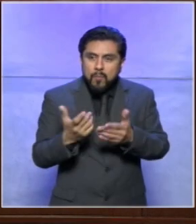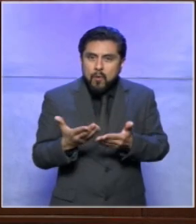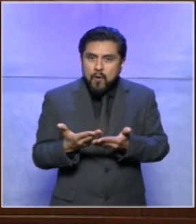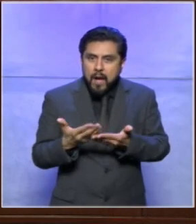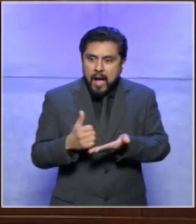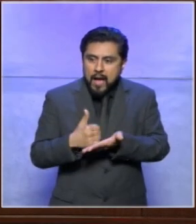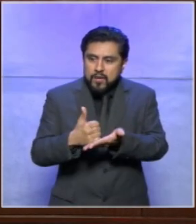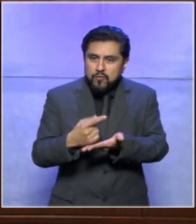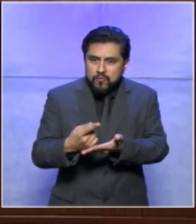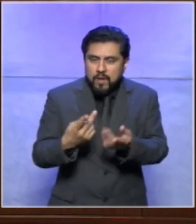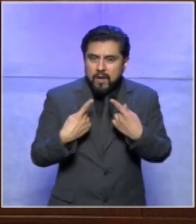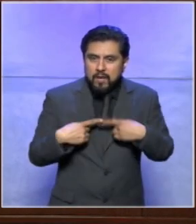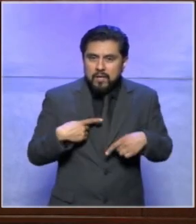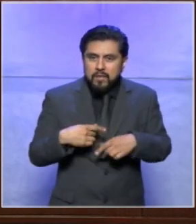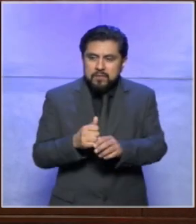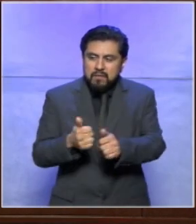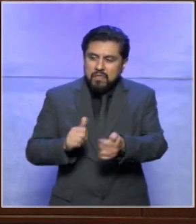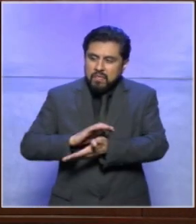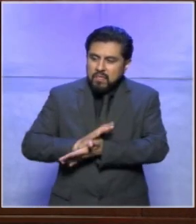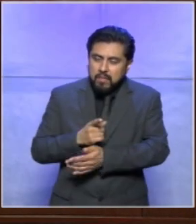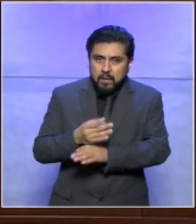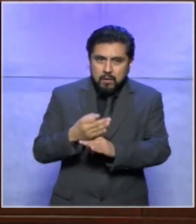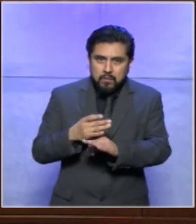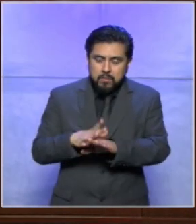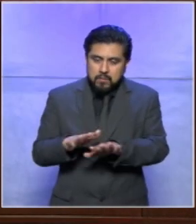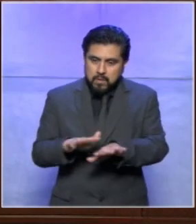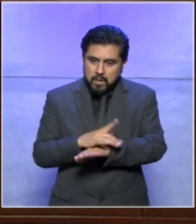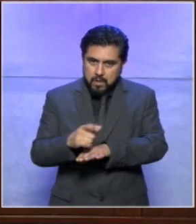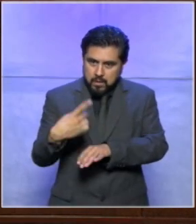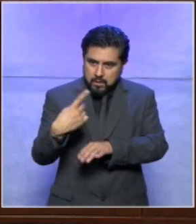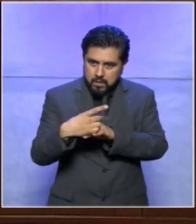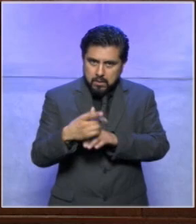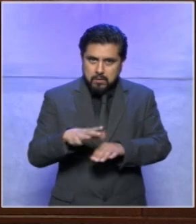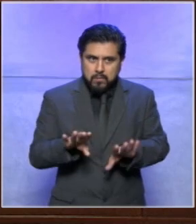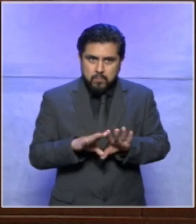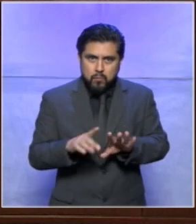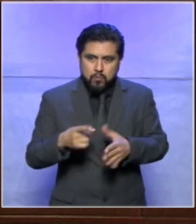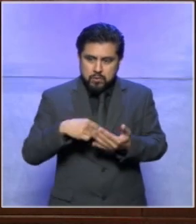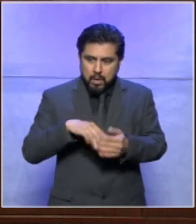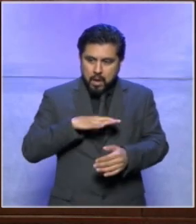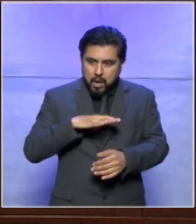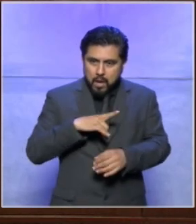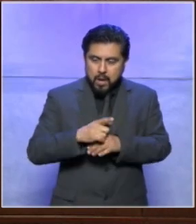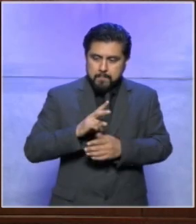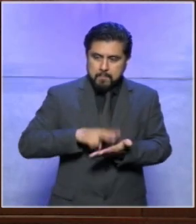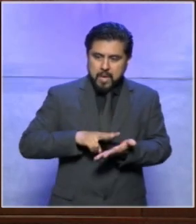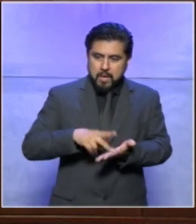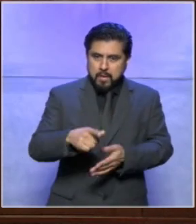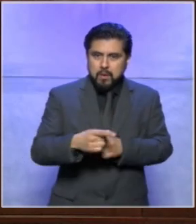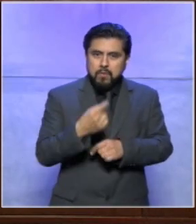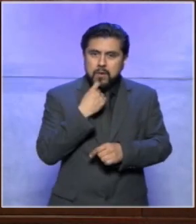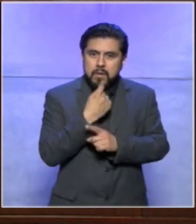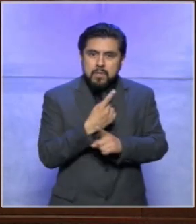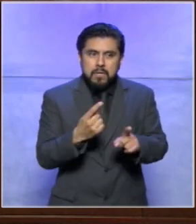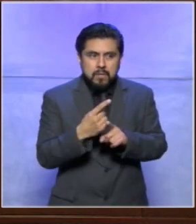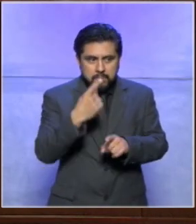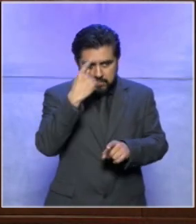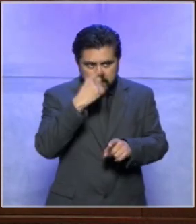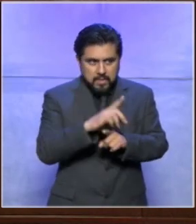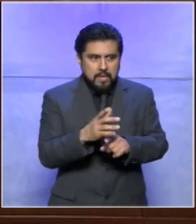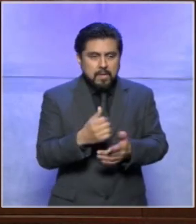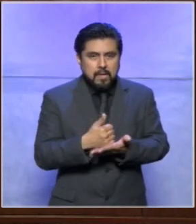históricamente discriminadas y que desde luego el tribunal electoral les ha dado cabida a través de las acciones afirmativas me refiero a las personas